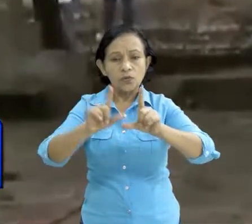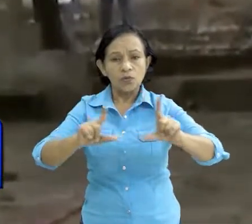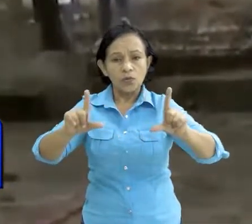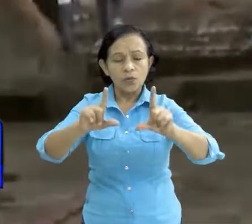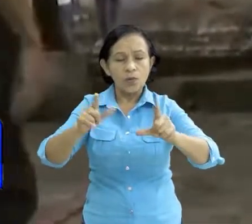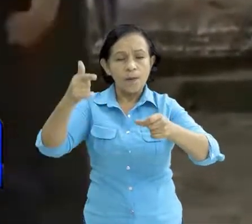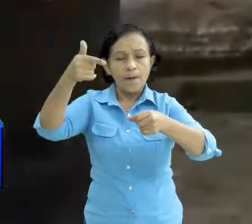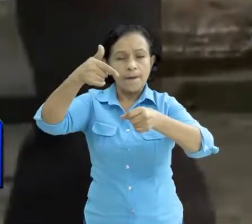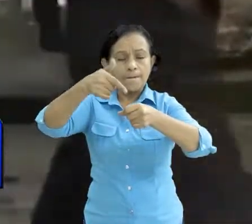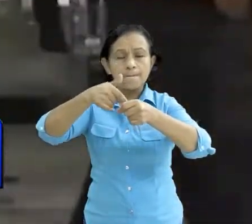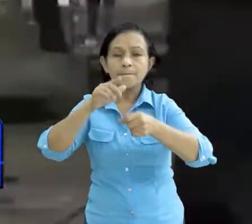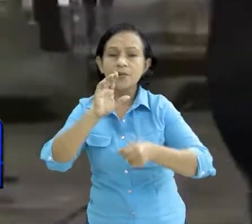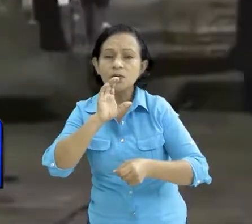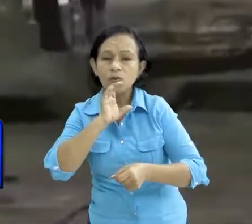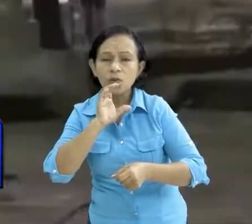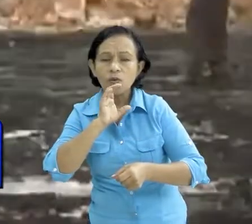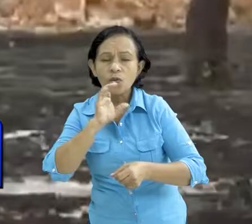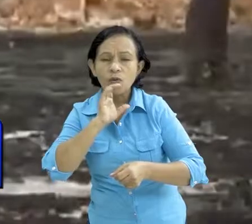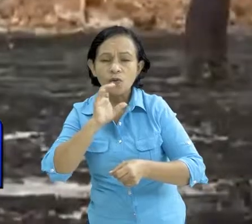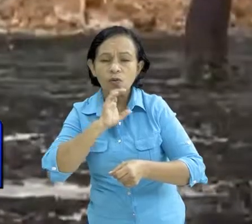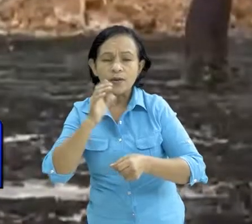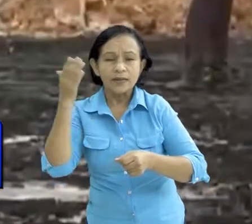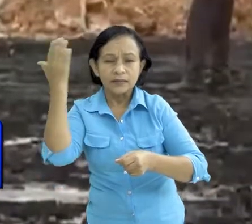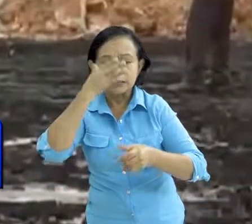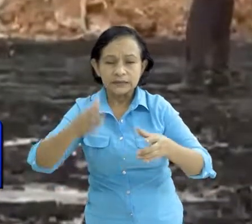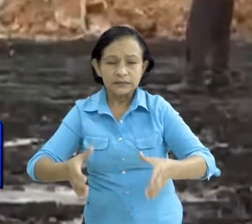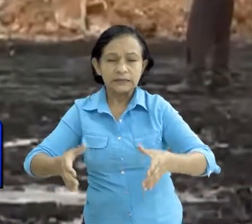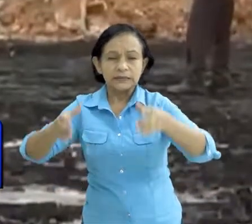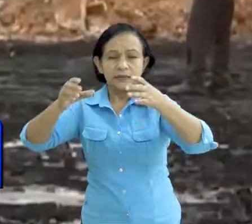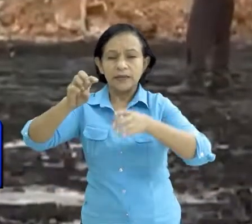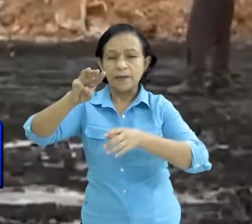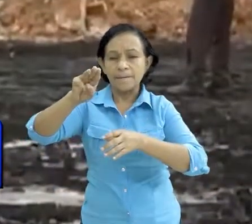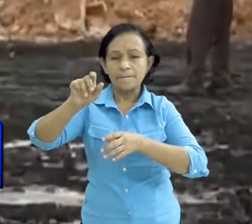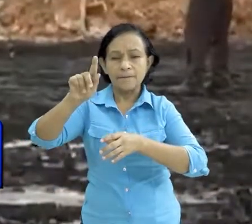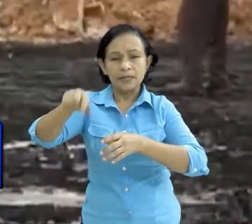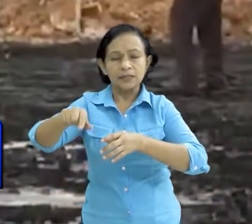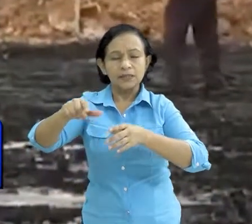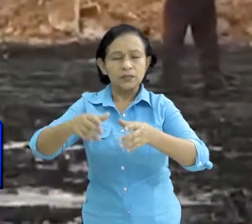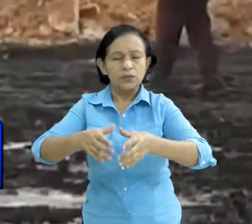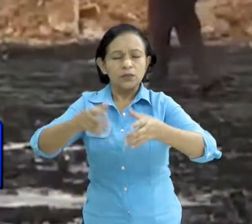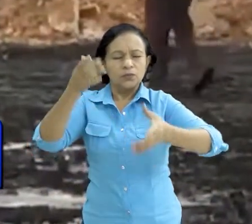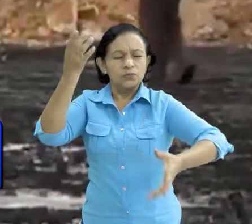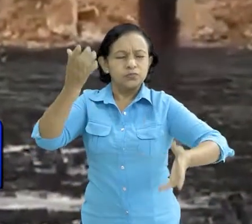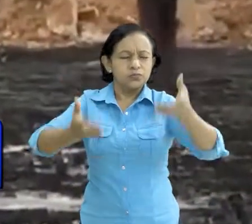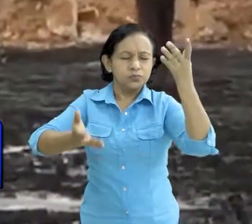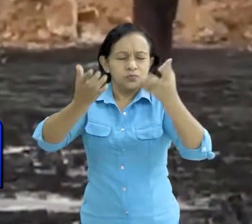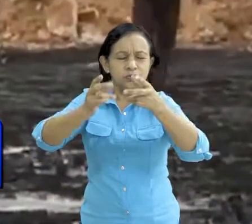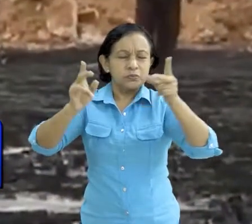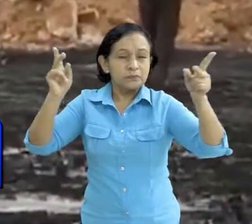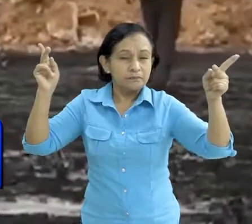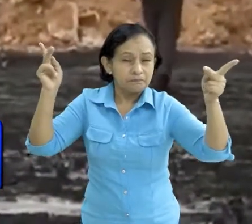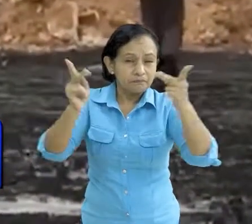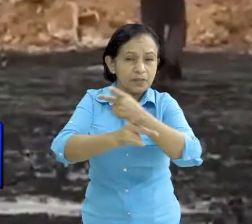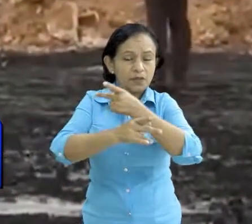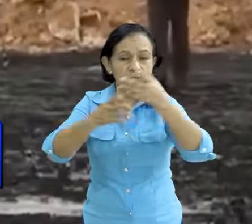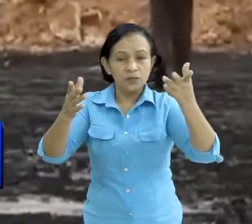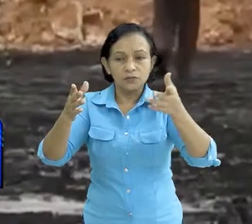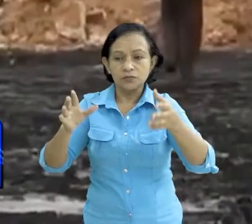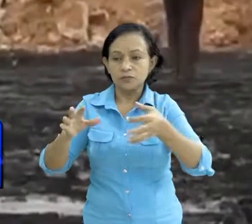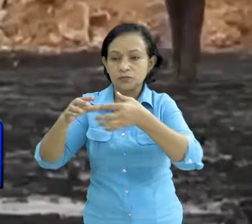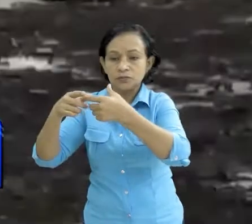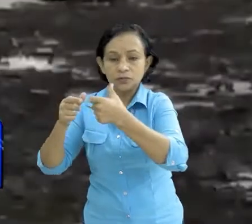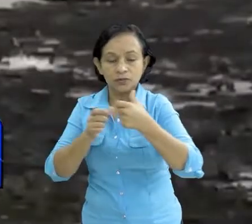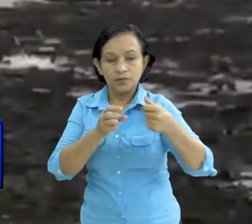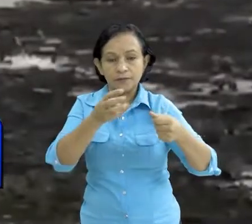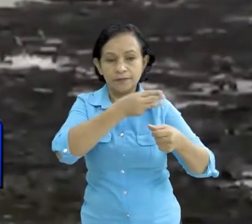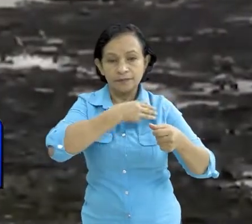de petróleo crudo cubano en la base super tanqueros matanzas generando un incendio de grandes proporciones fuerzas combinadas